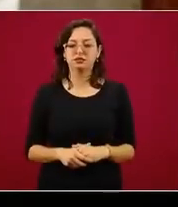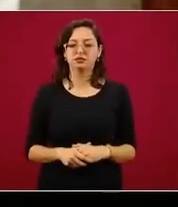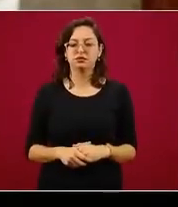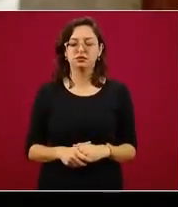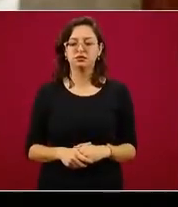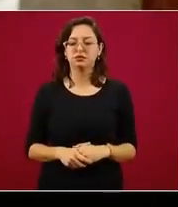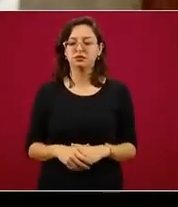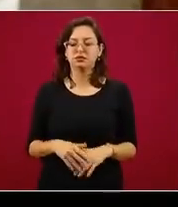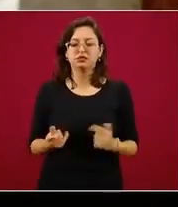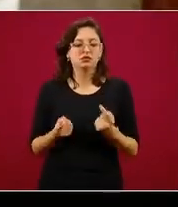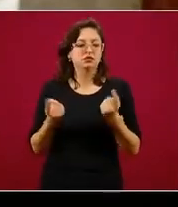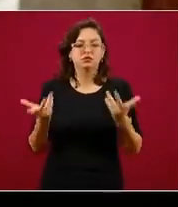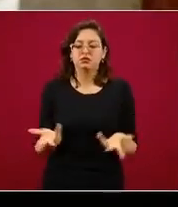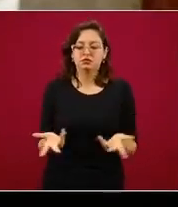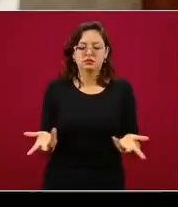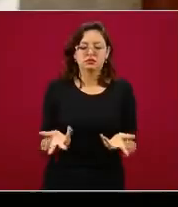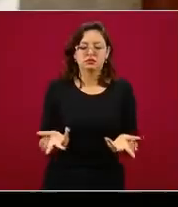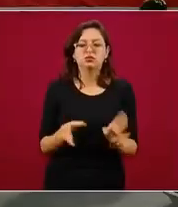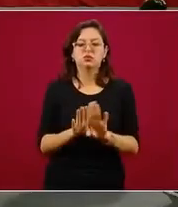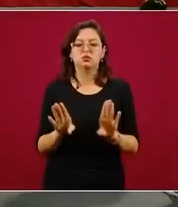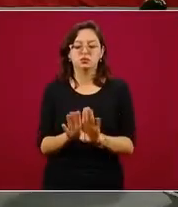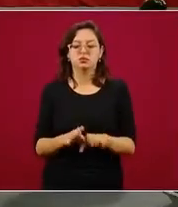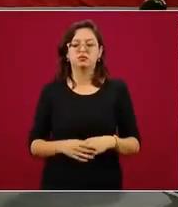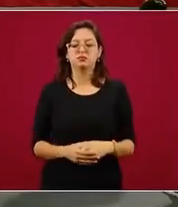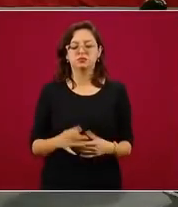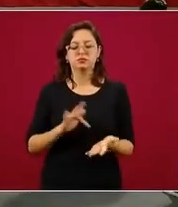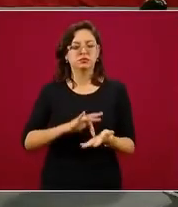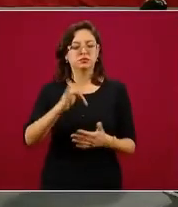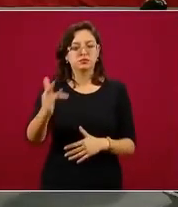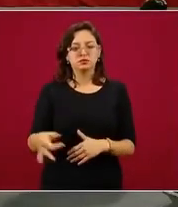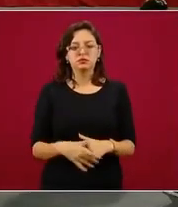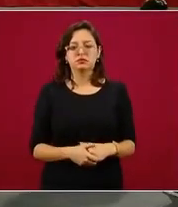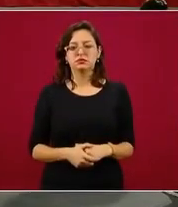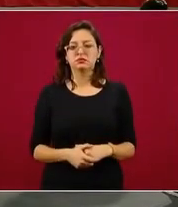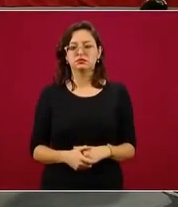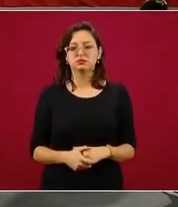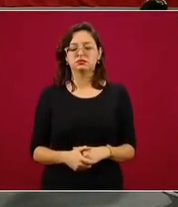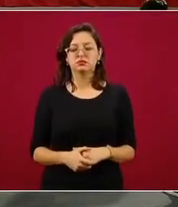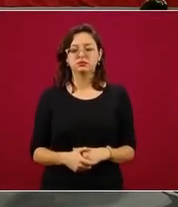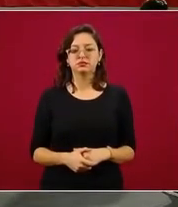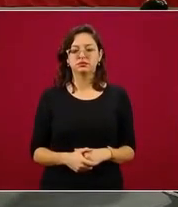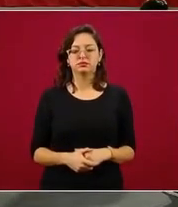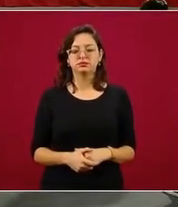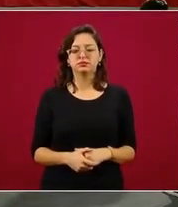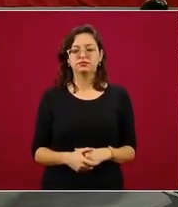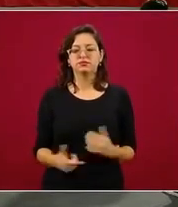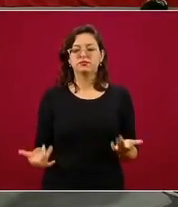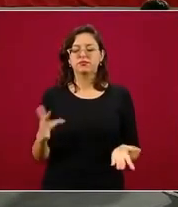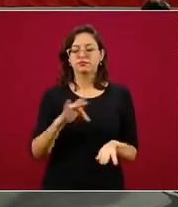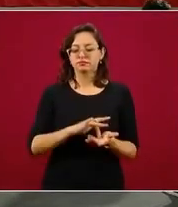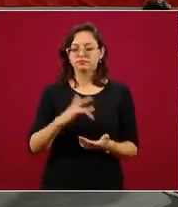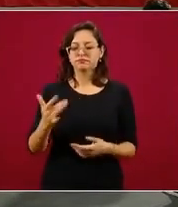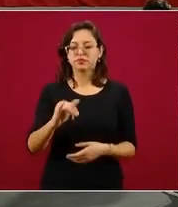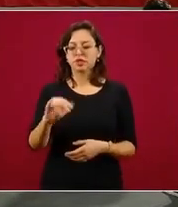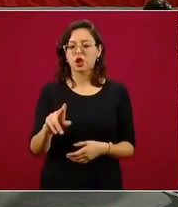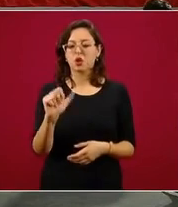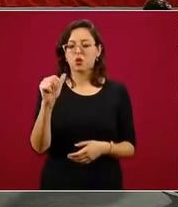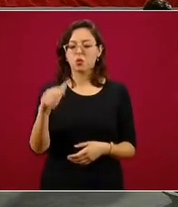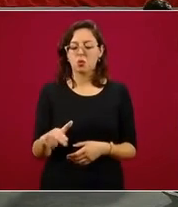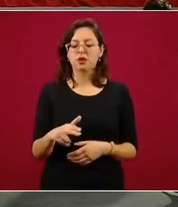¿Qué se tiene que hacer aquí en este aspecto? Gracias. Muchas gracias, Juan Hernández, de Perico Basta, Grupo Cantón.